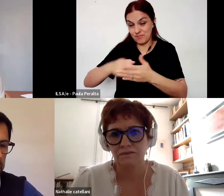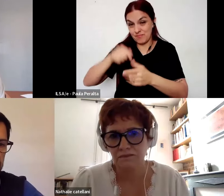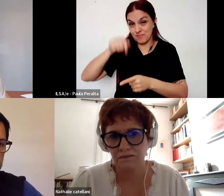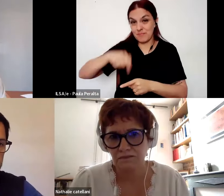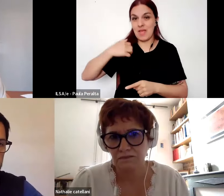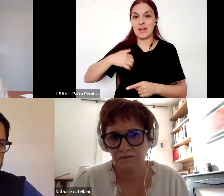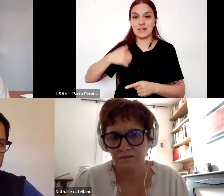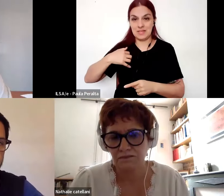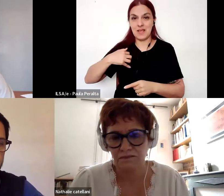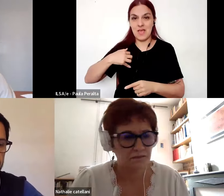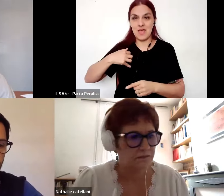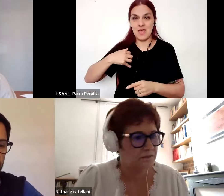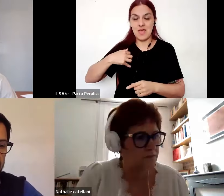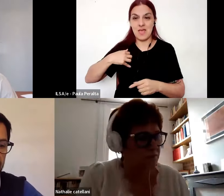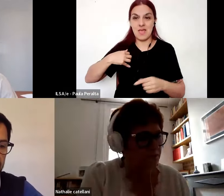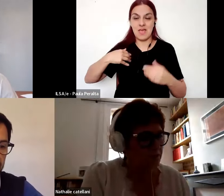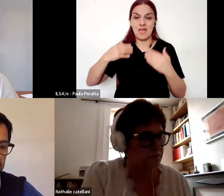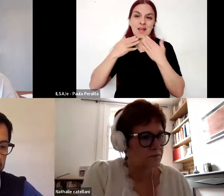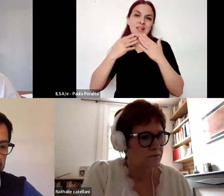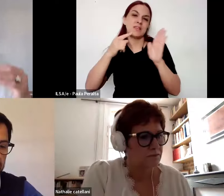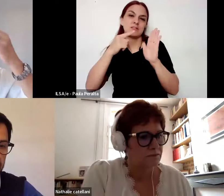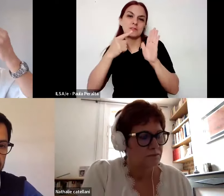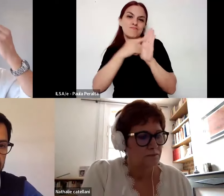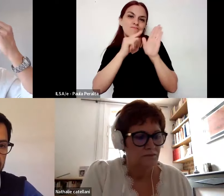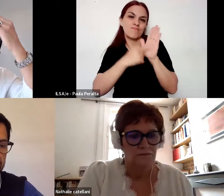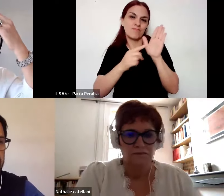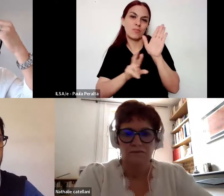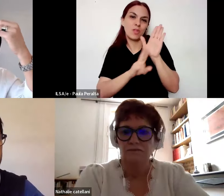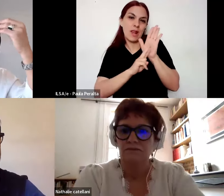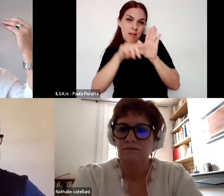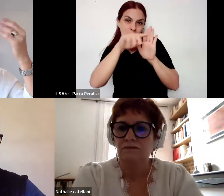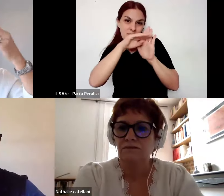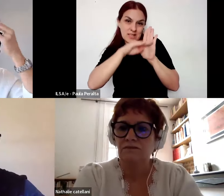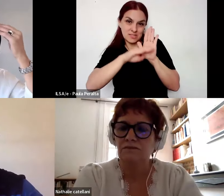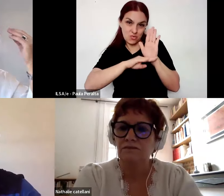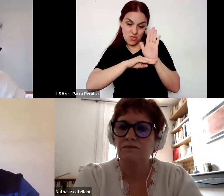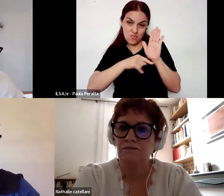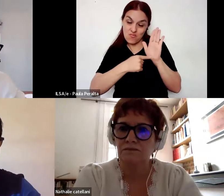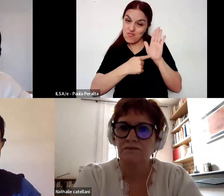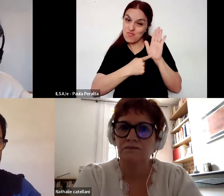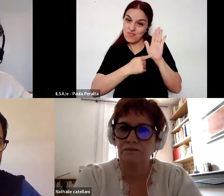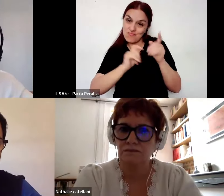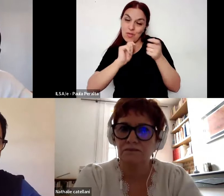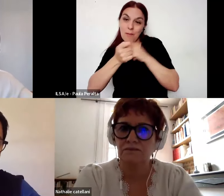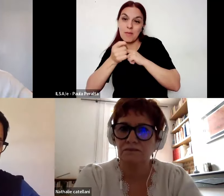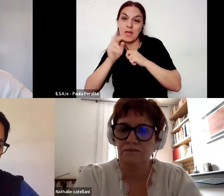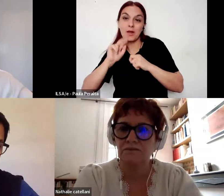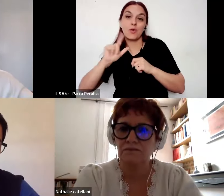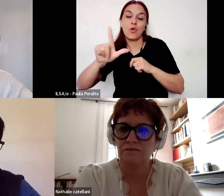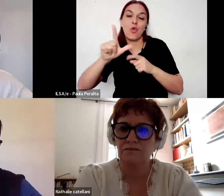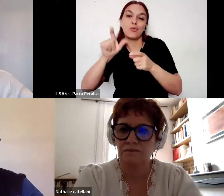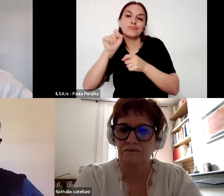a través de normativas que cambian el rol de los